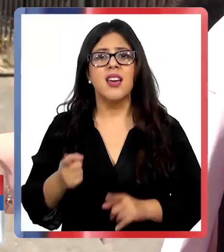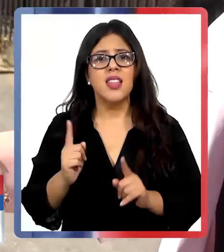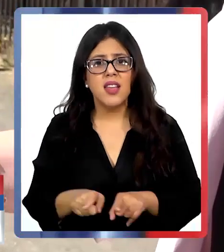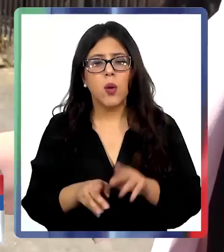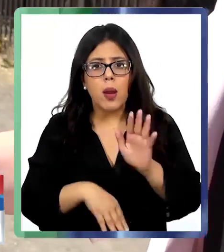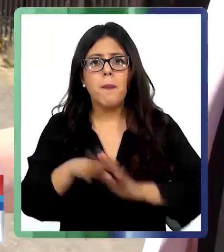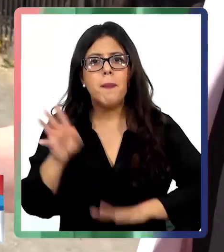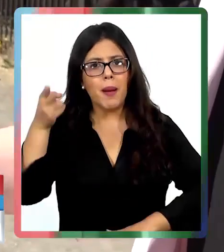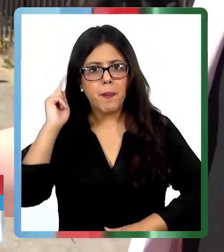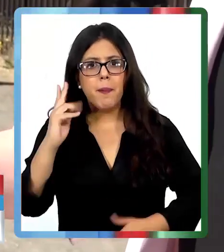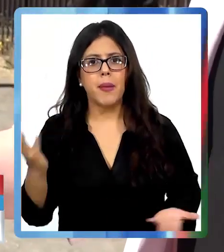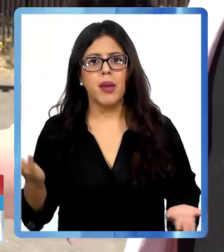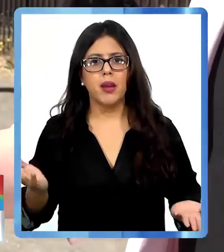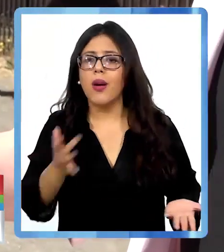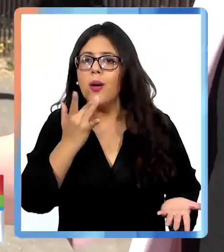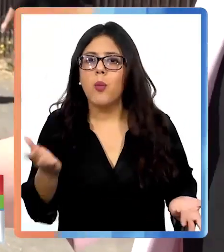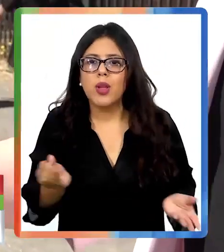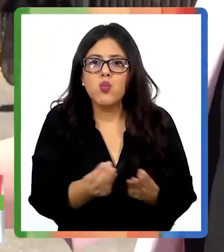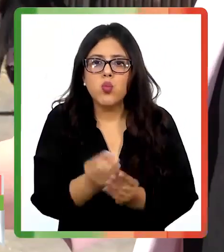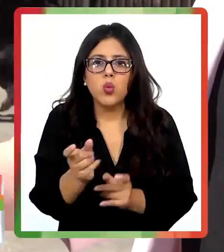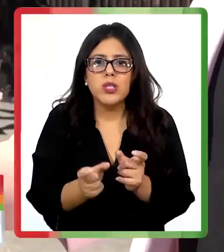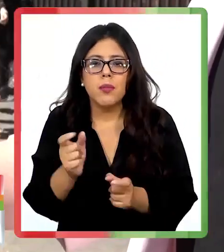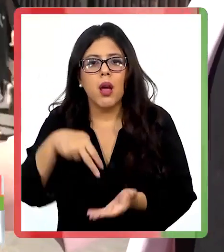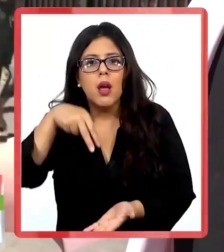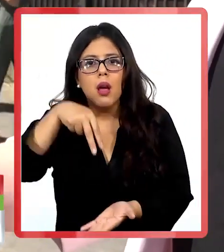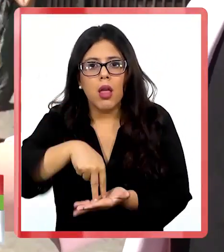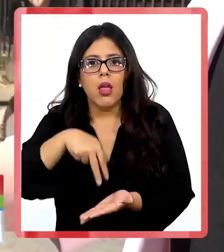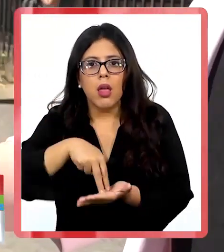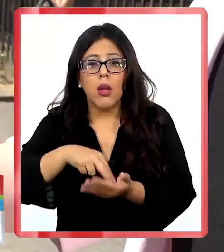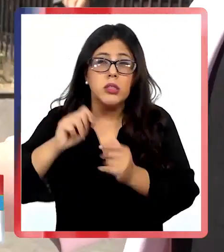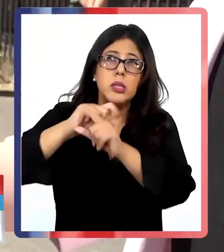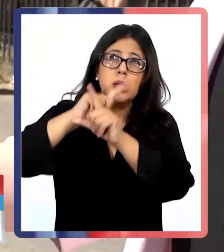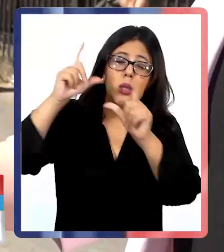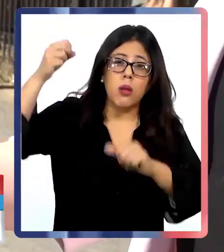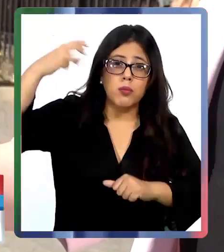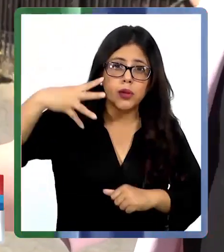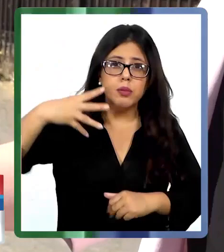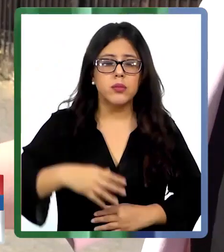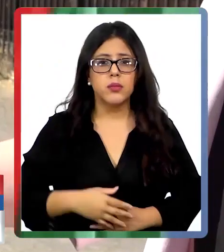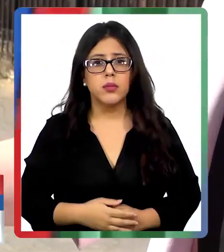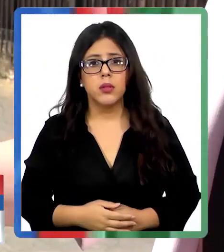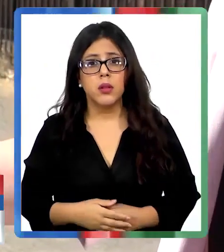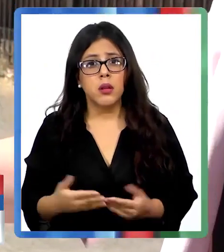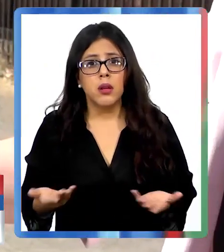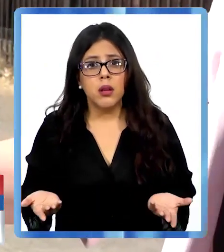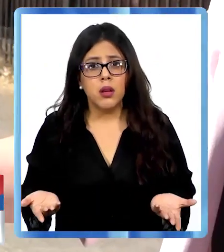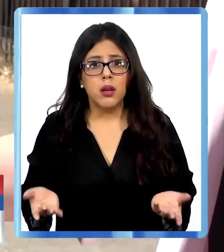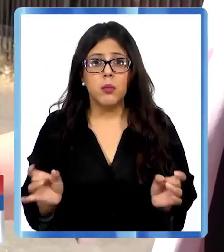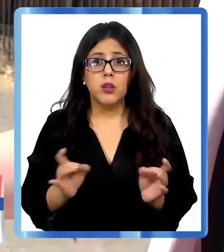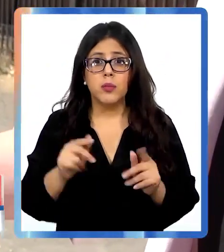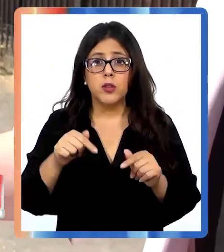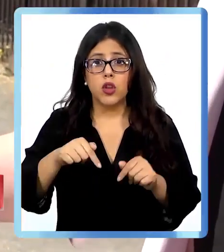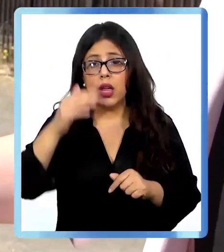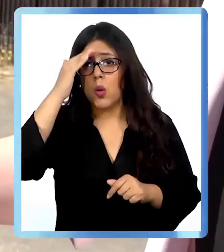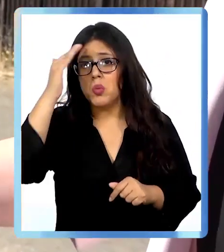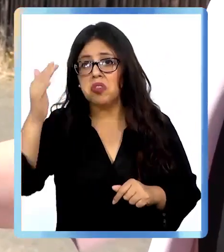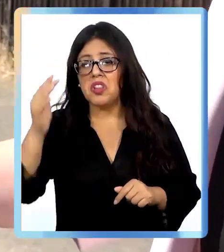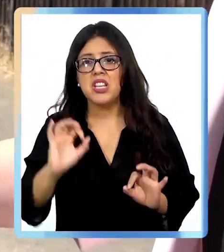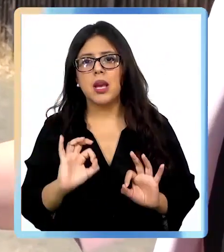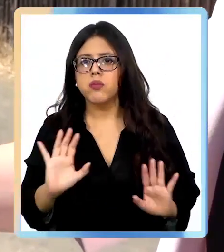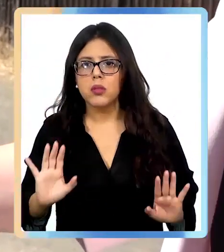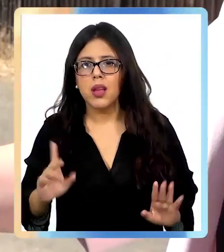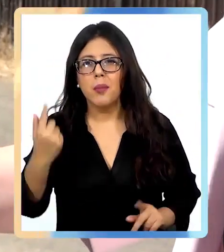haber más locomoción. Porque hay mucha gente esperando y a todo sol. Si no fueran aquí, fuera un día más